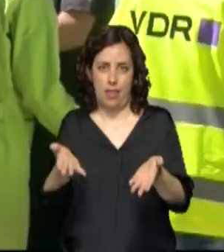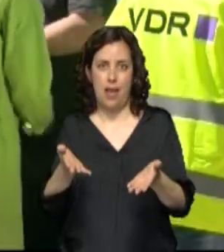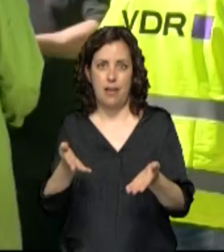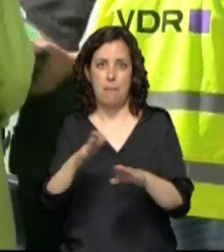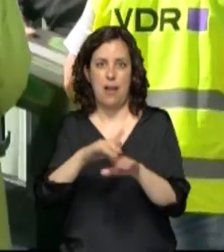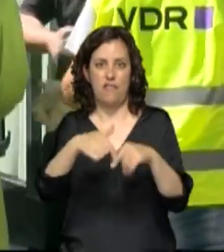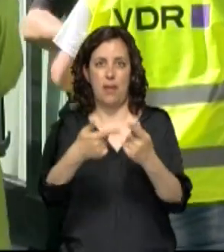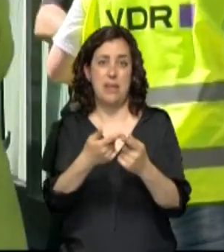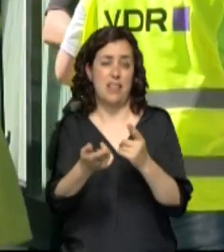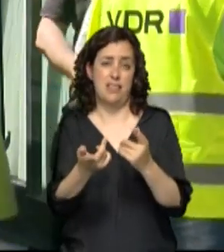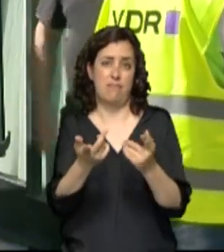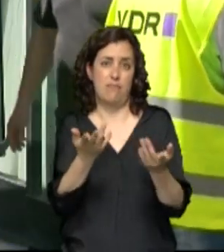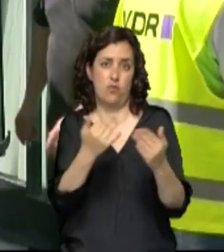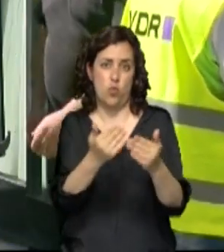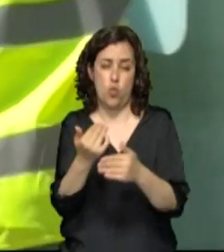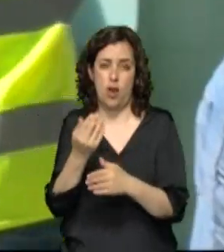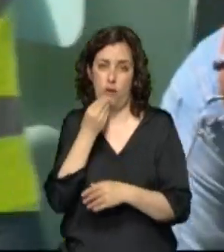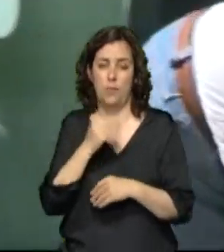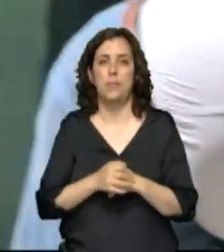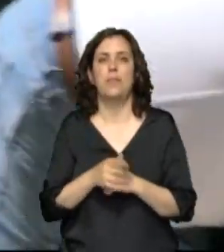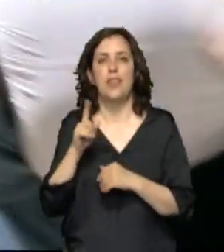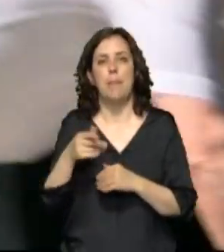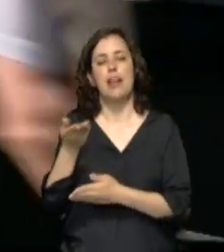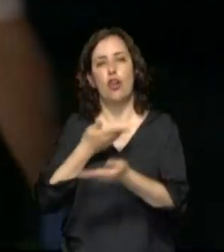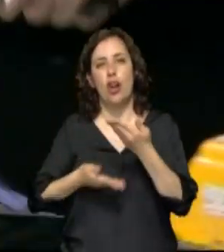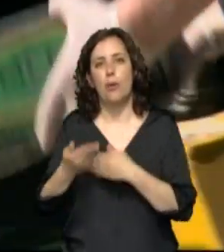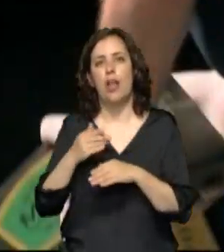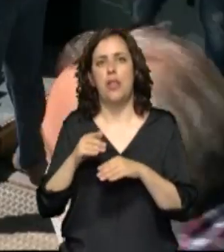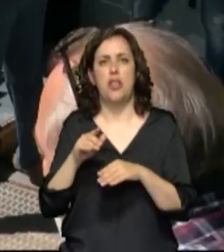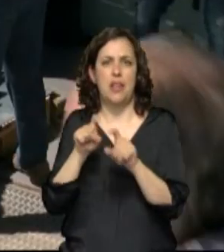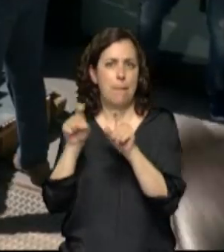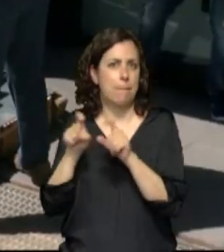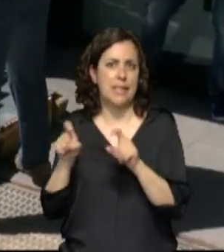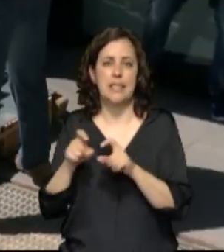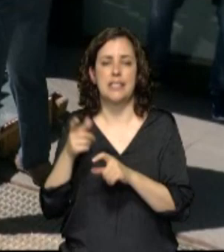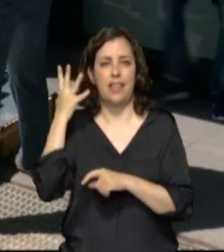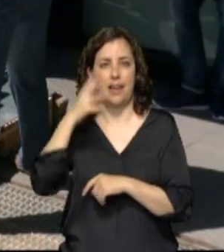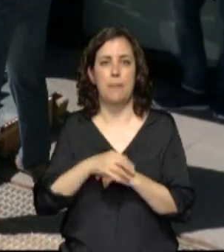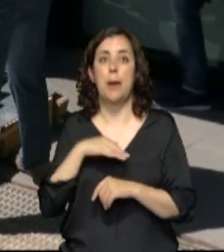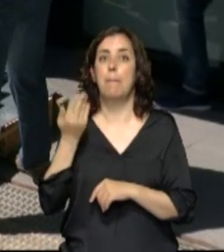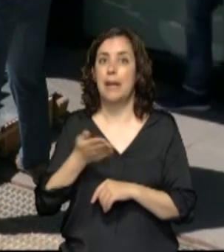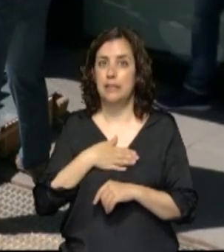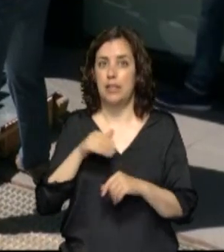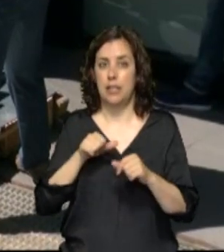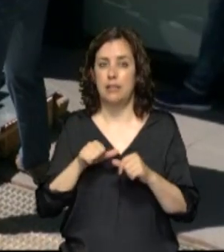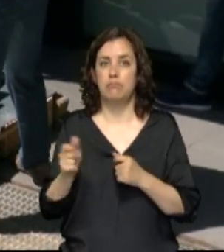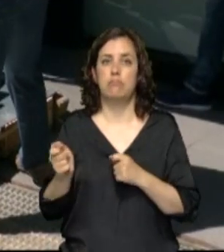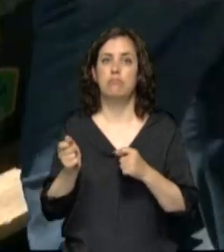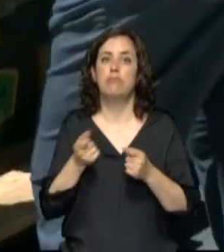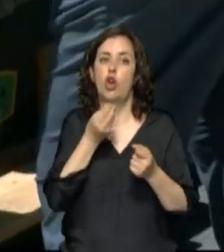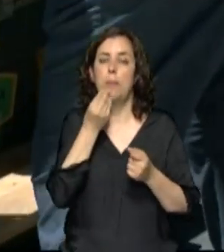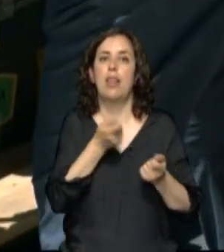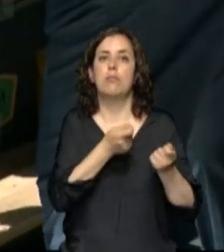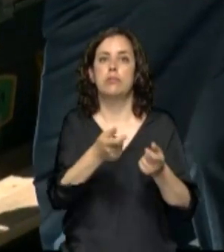La iniciativa también ha contado con la colaboración de un círculo de empresas de Navarra. Mañana el reparto de comida se trasladará